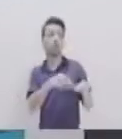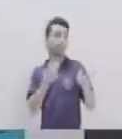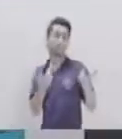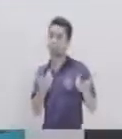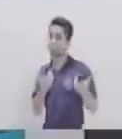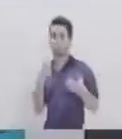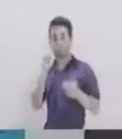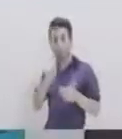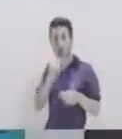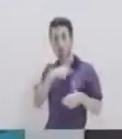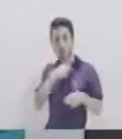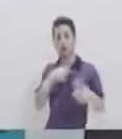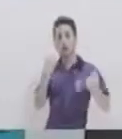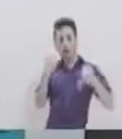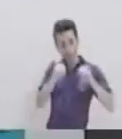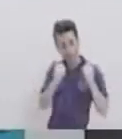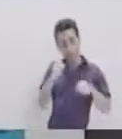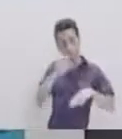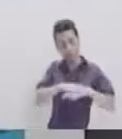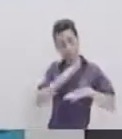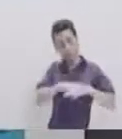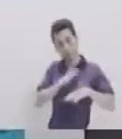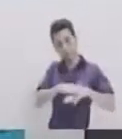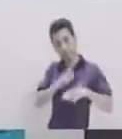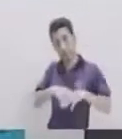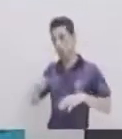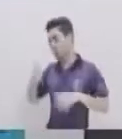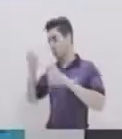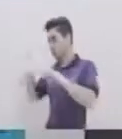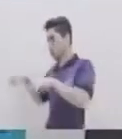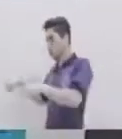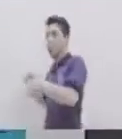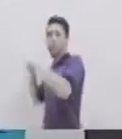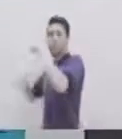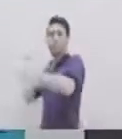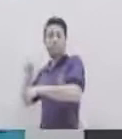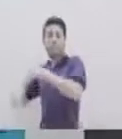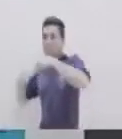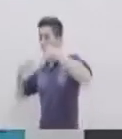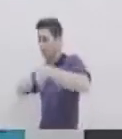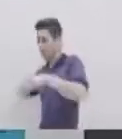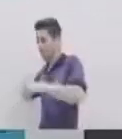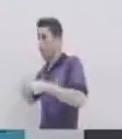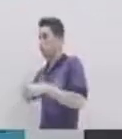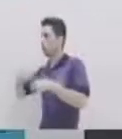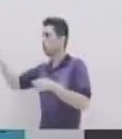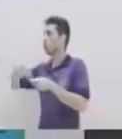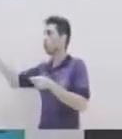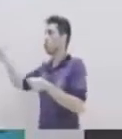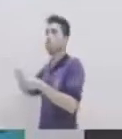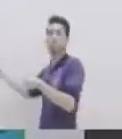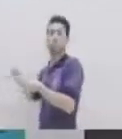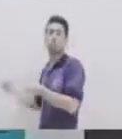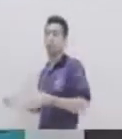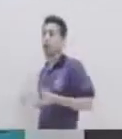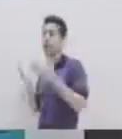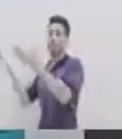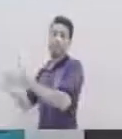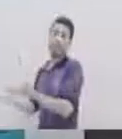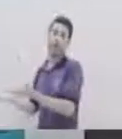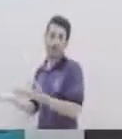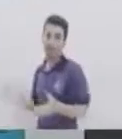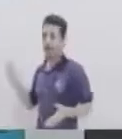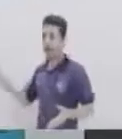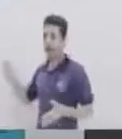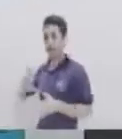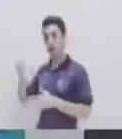aliado Ya sea Con una motocicleta Con una bicicleta O incluso Si es dentro de tu colonia Alguien que pueda Hacer los